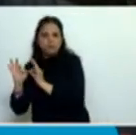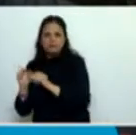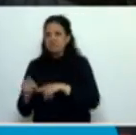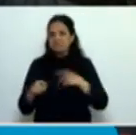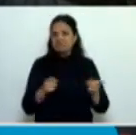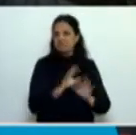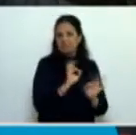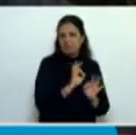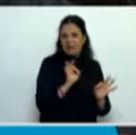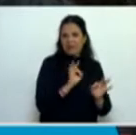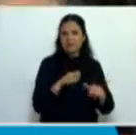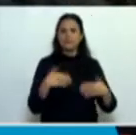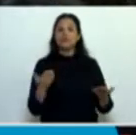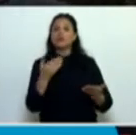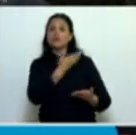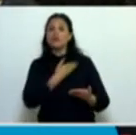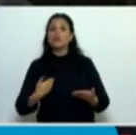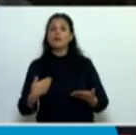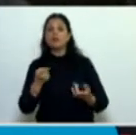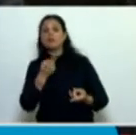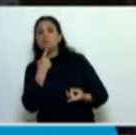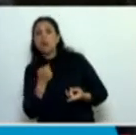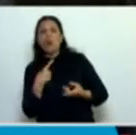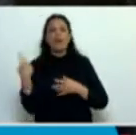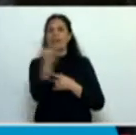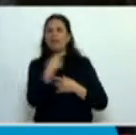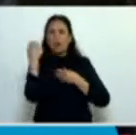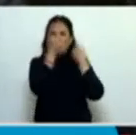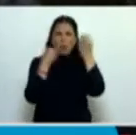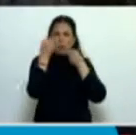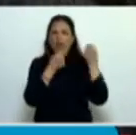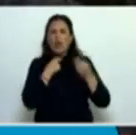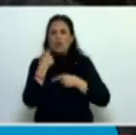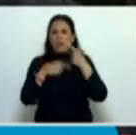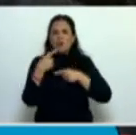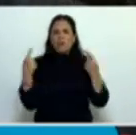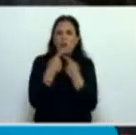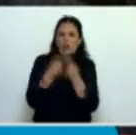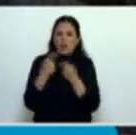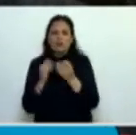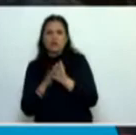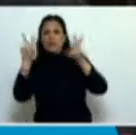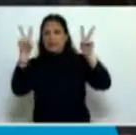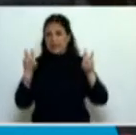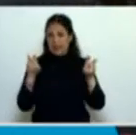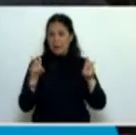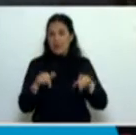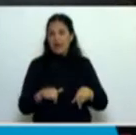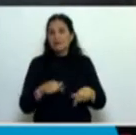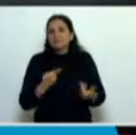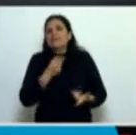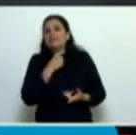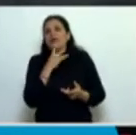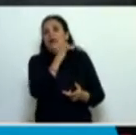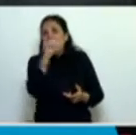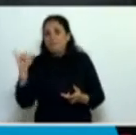Señor Presidente, veo que hay preocupación porque sigamos discutiendo este tema. Yo sólo quiero decir que